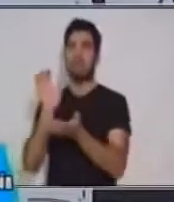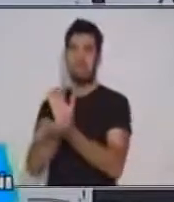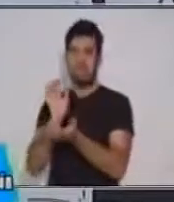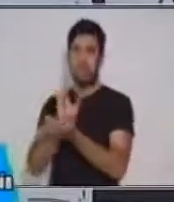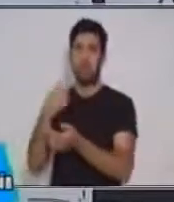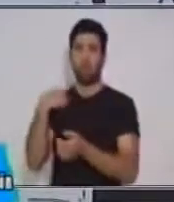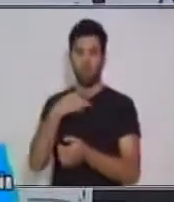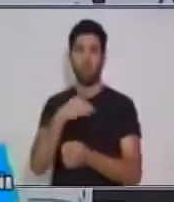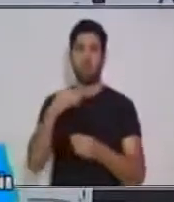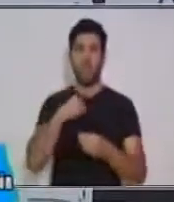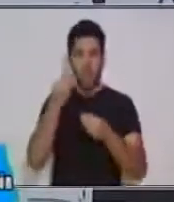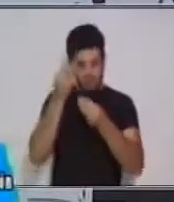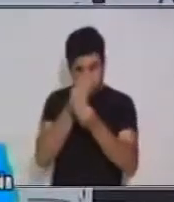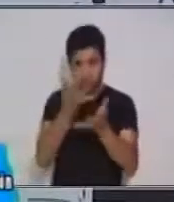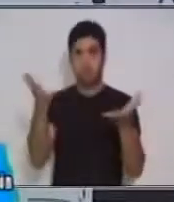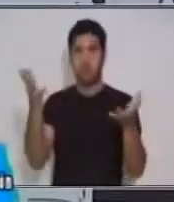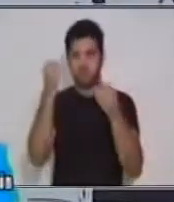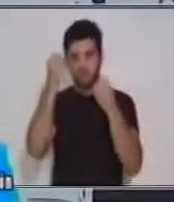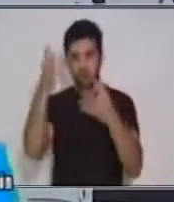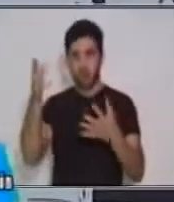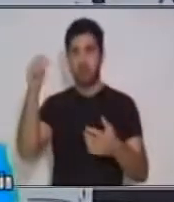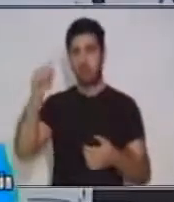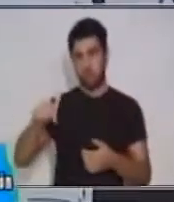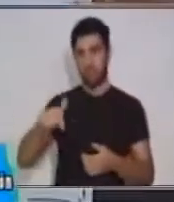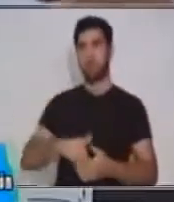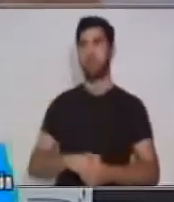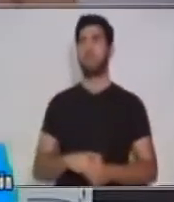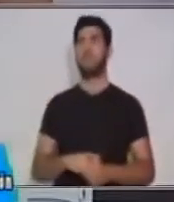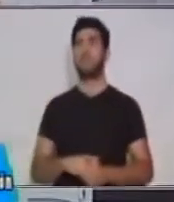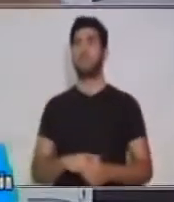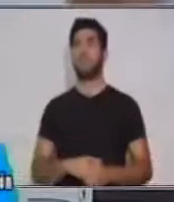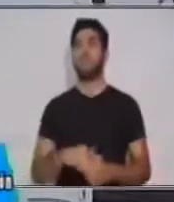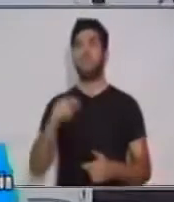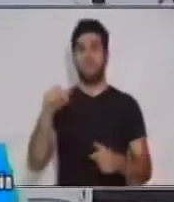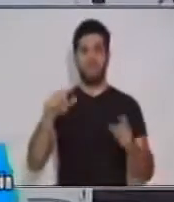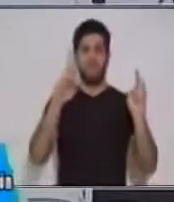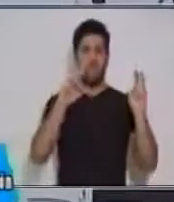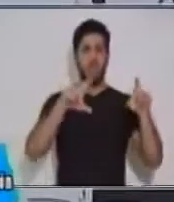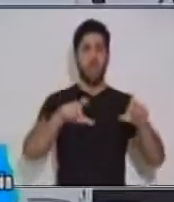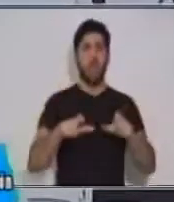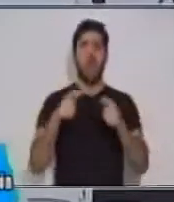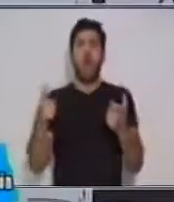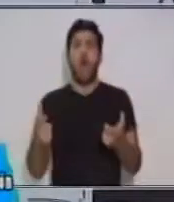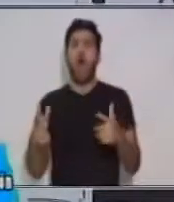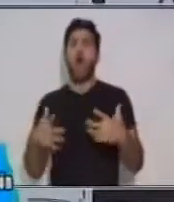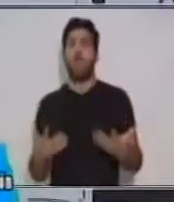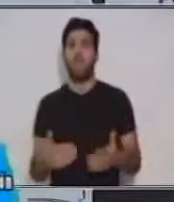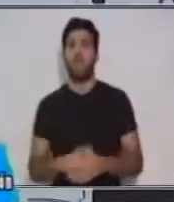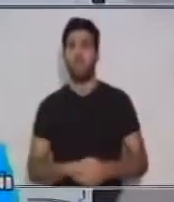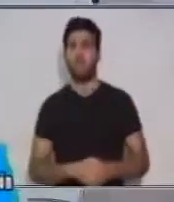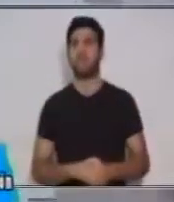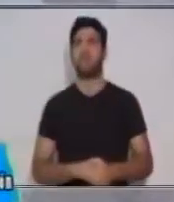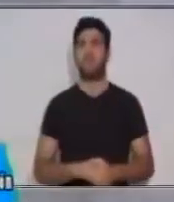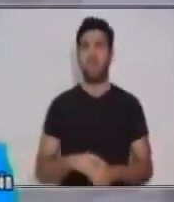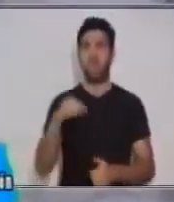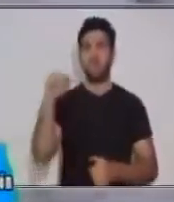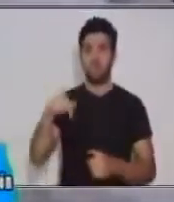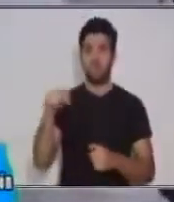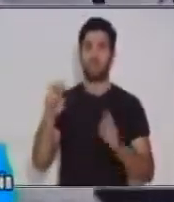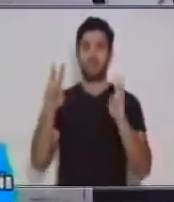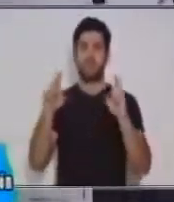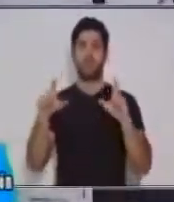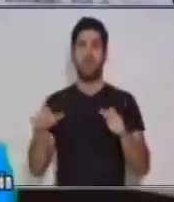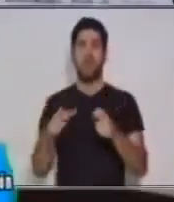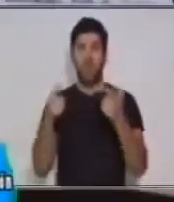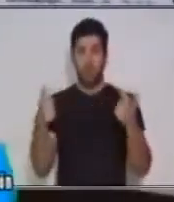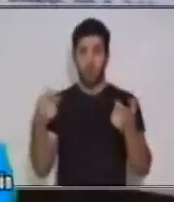nosotros necesitamos de esta introducción. En el en el cómo, podemos